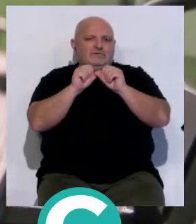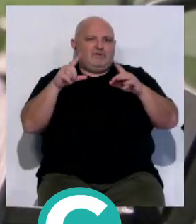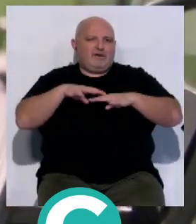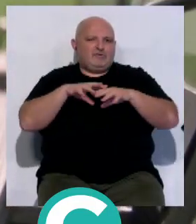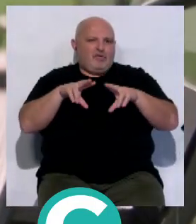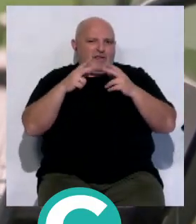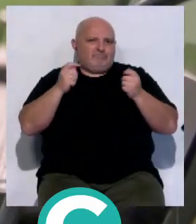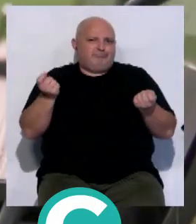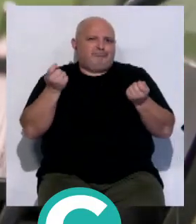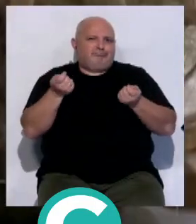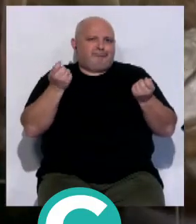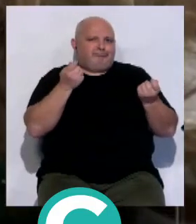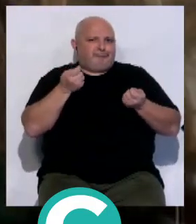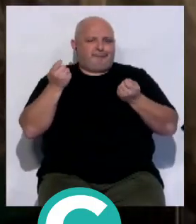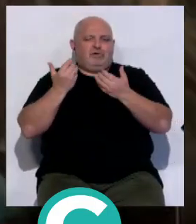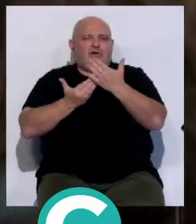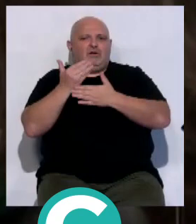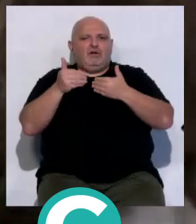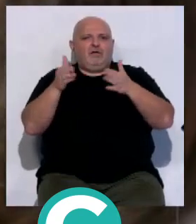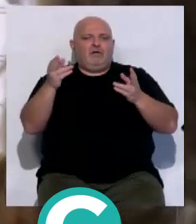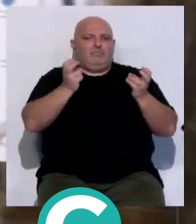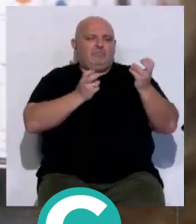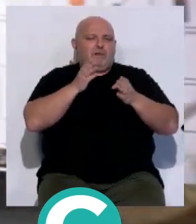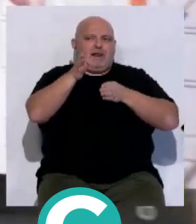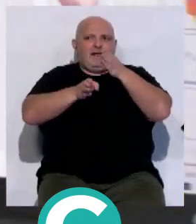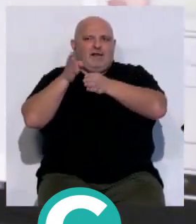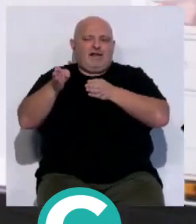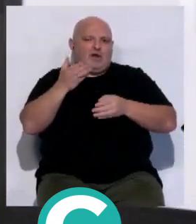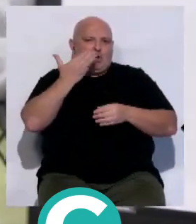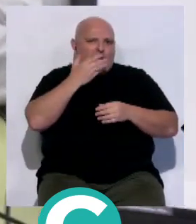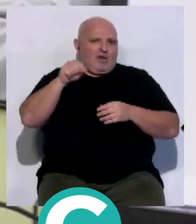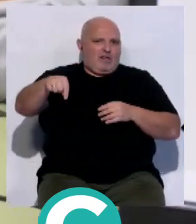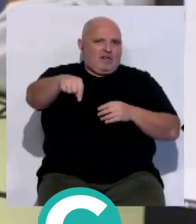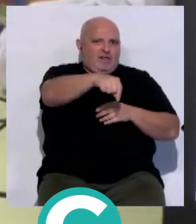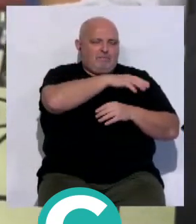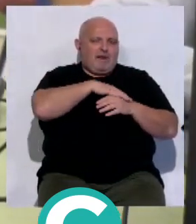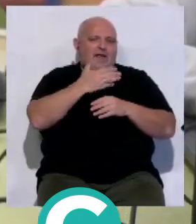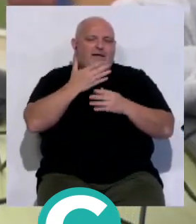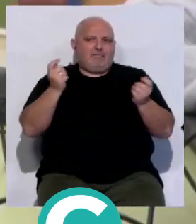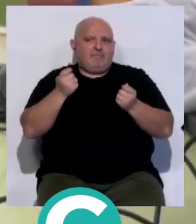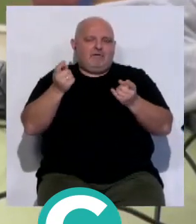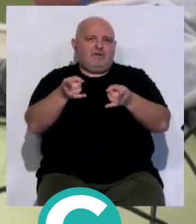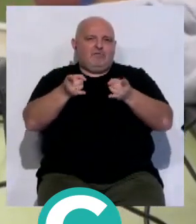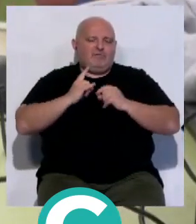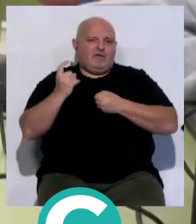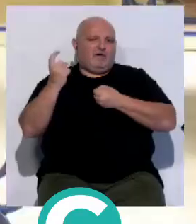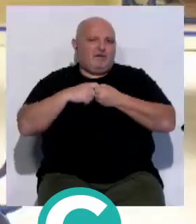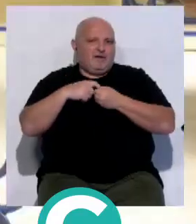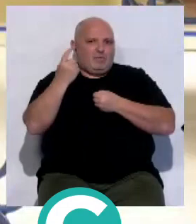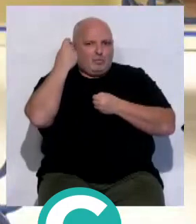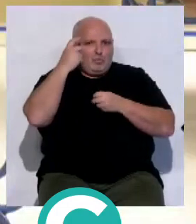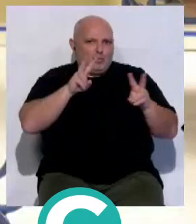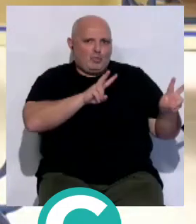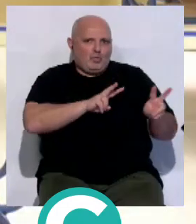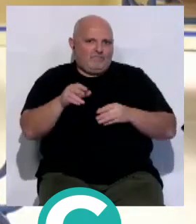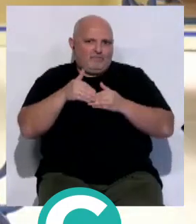sociales se han organizado jornadas de puertas abiertas de los centros públicos que aún continúan para promocionar sus instalaciones y